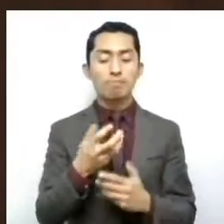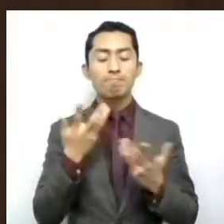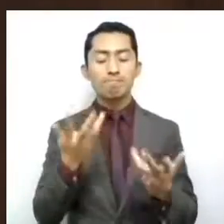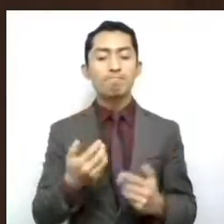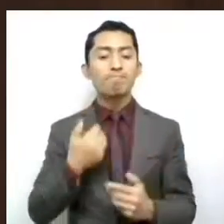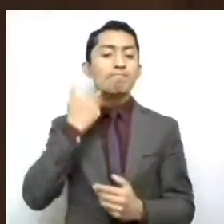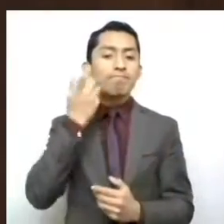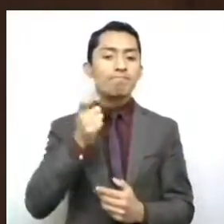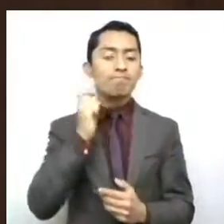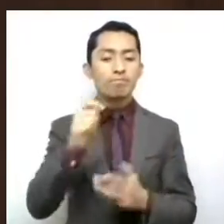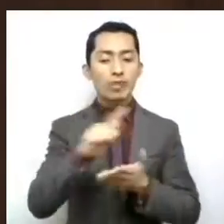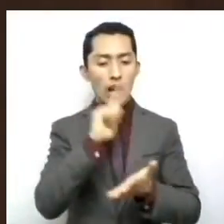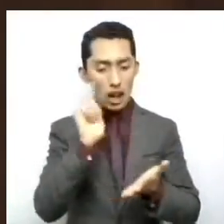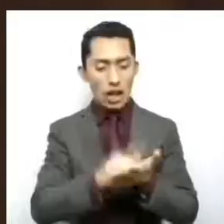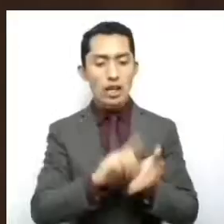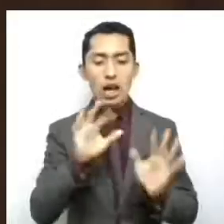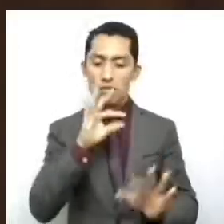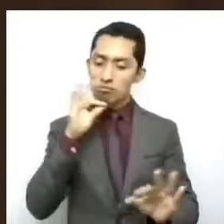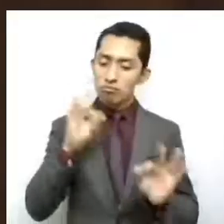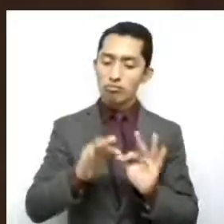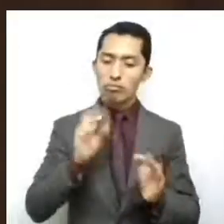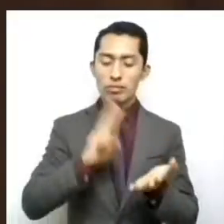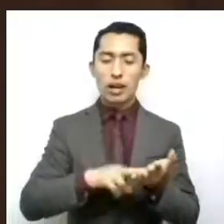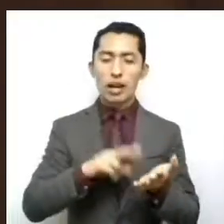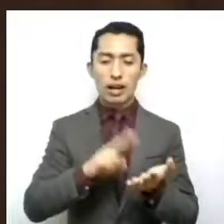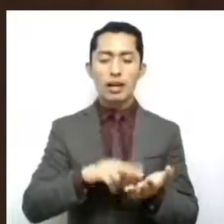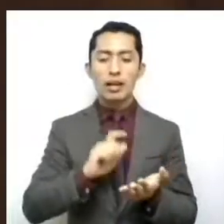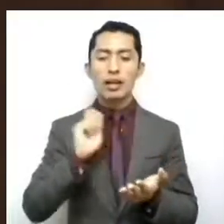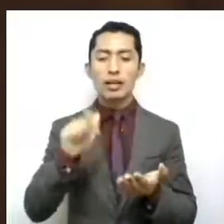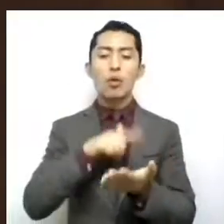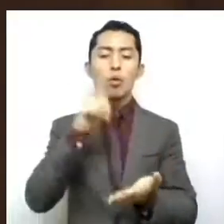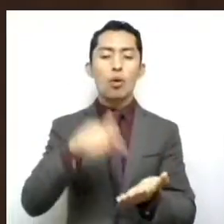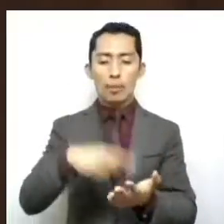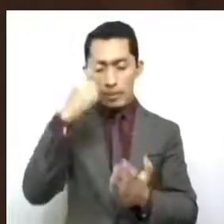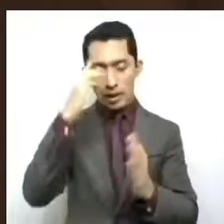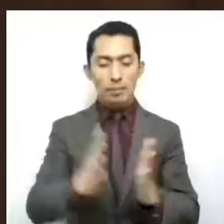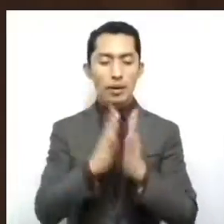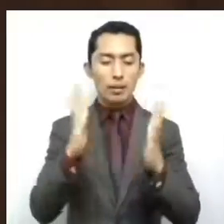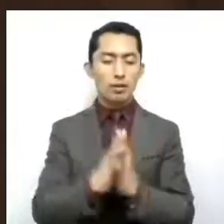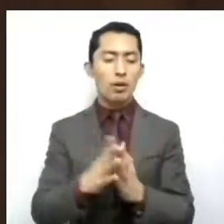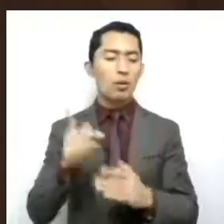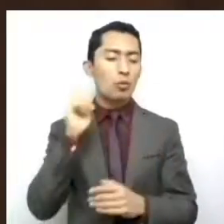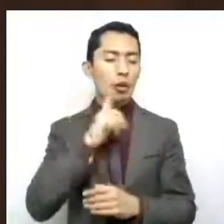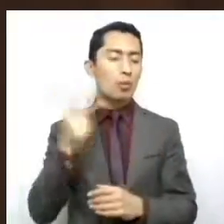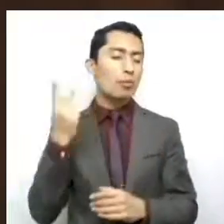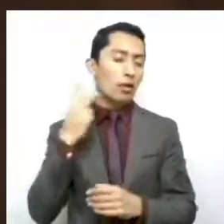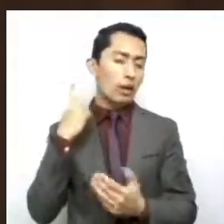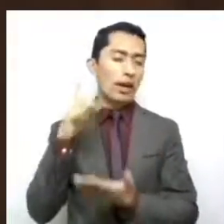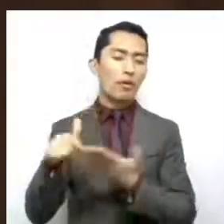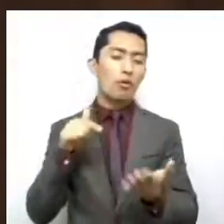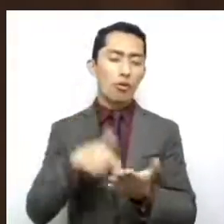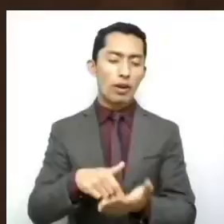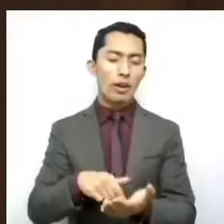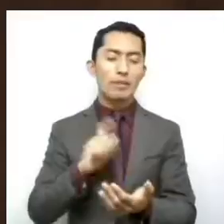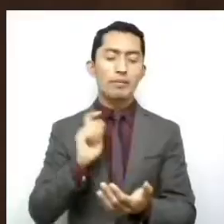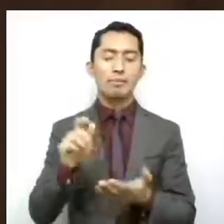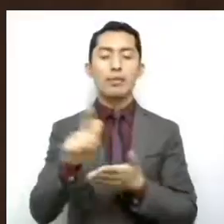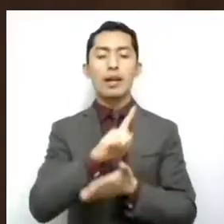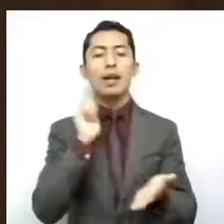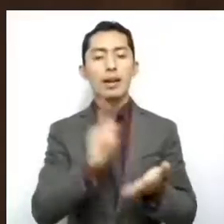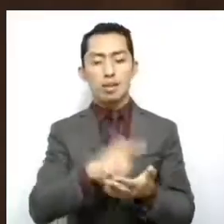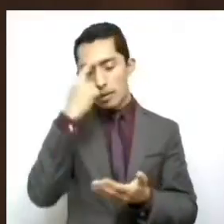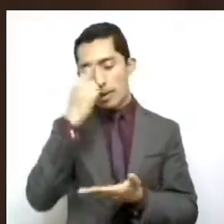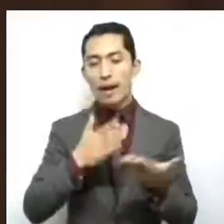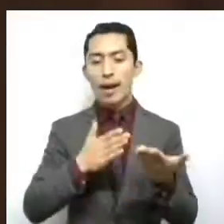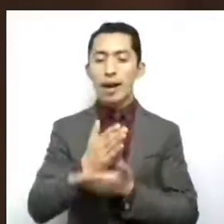dar legalidad y certeza jurídica al Observatorio de Participación Política de las Mujeres en la Ley de Acceso de